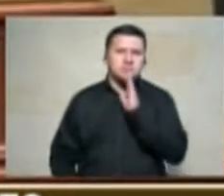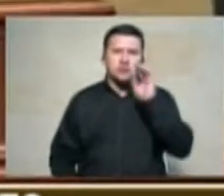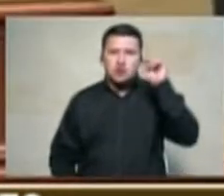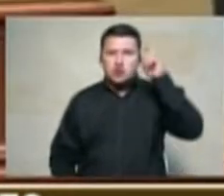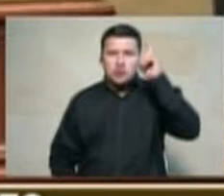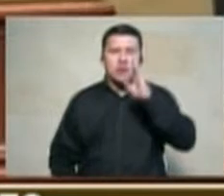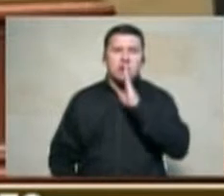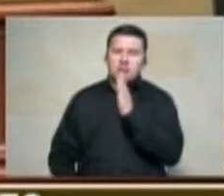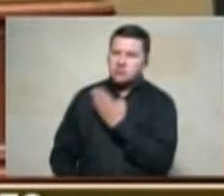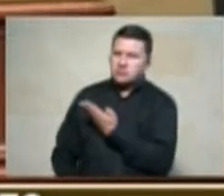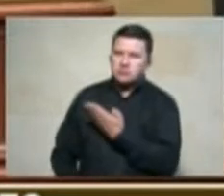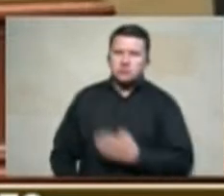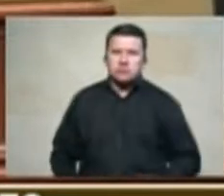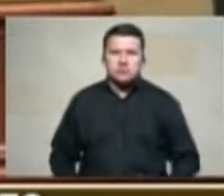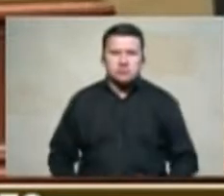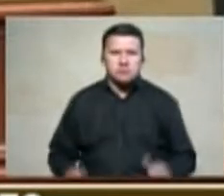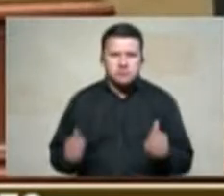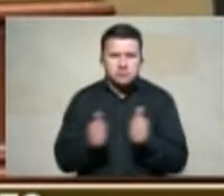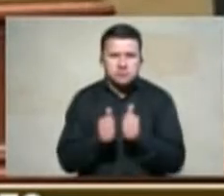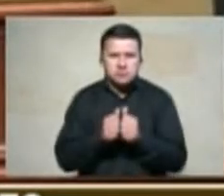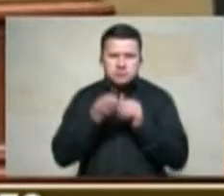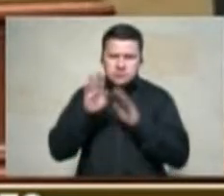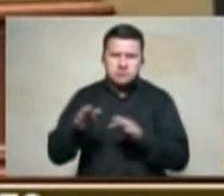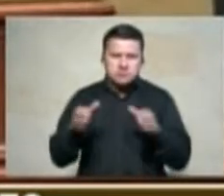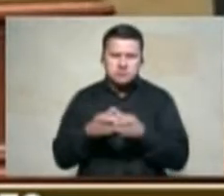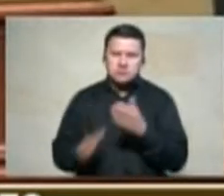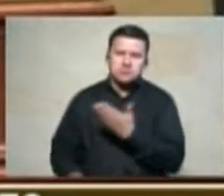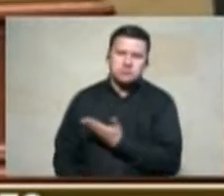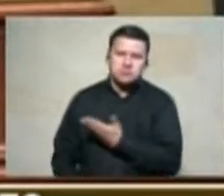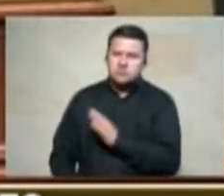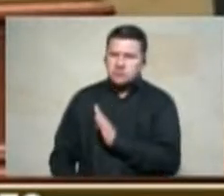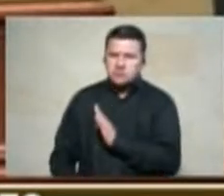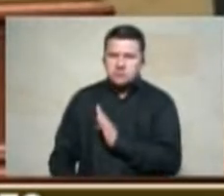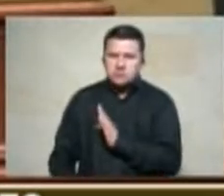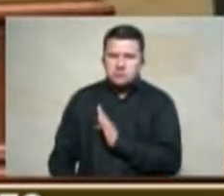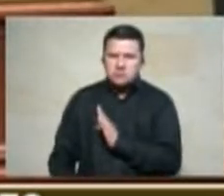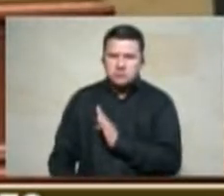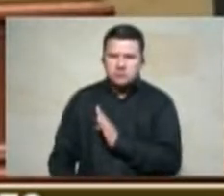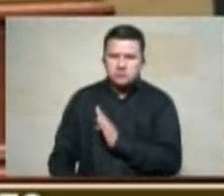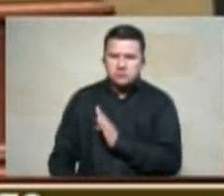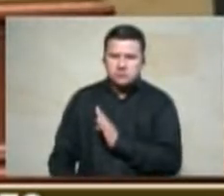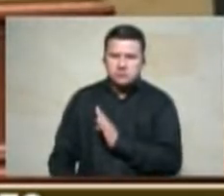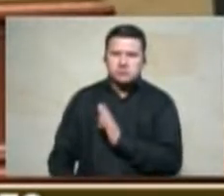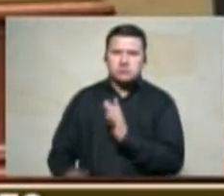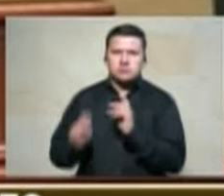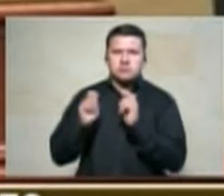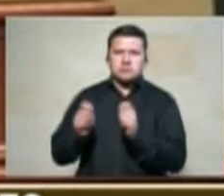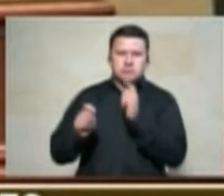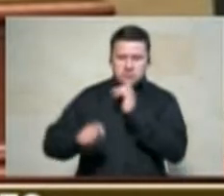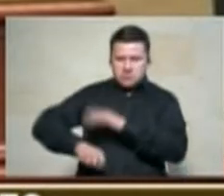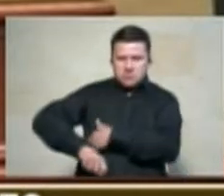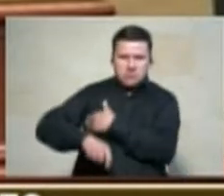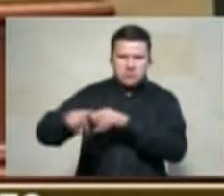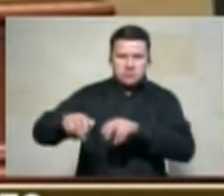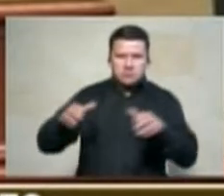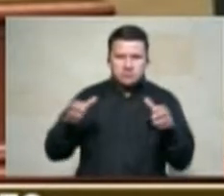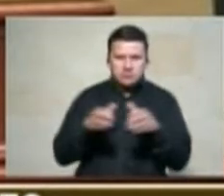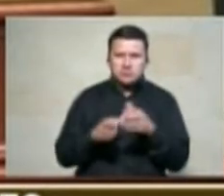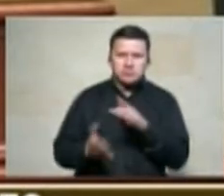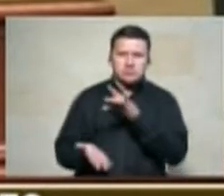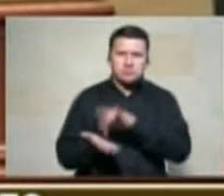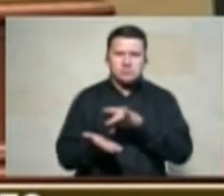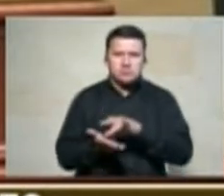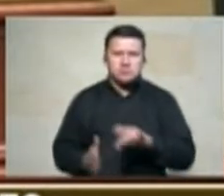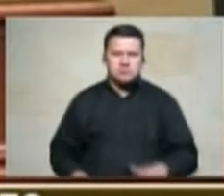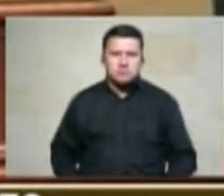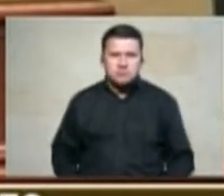acompaña el representante perdón en delegación del ministro de agricultura está asistiendo el viceministro para